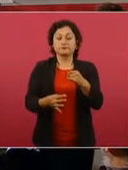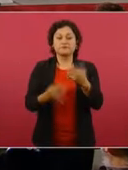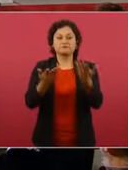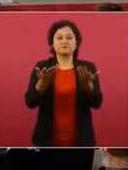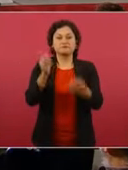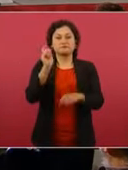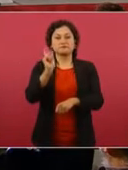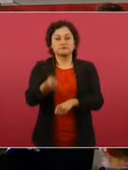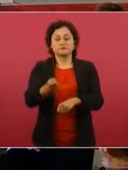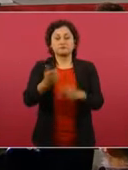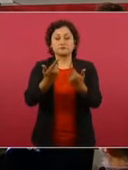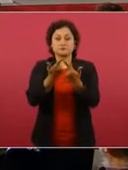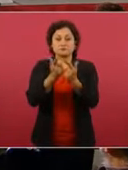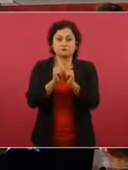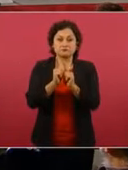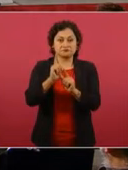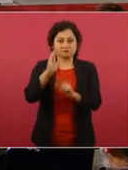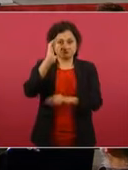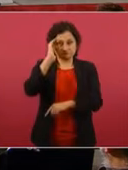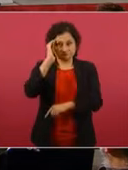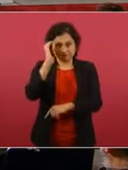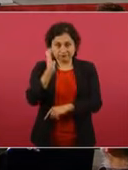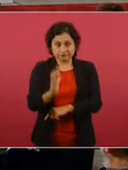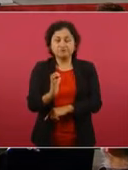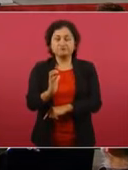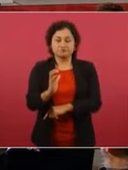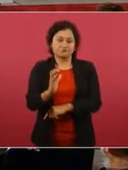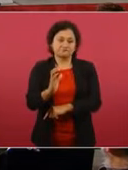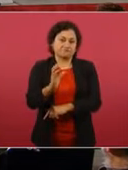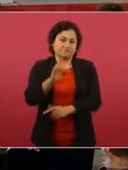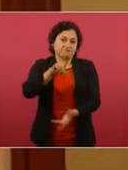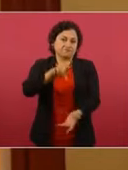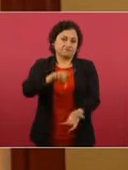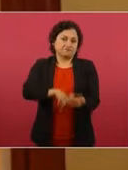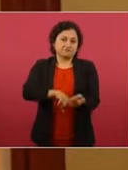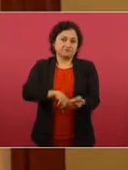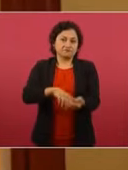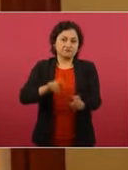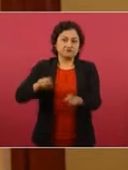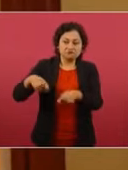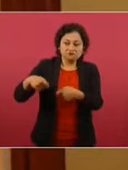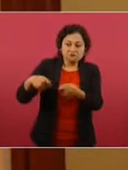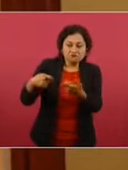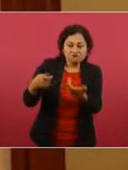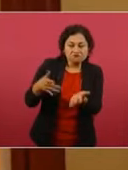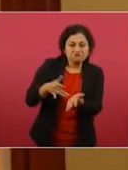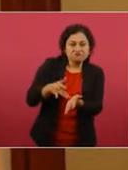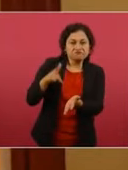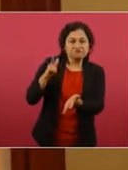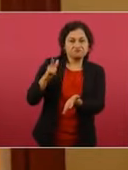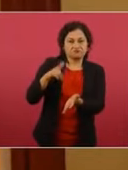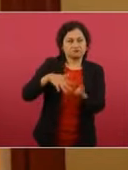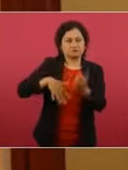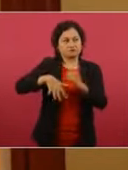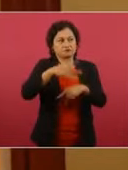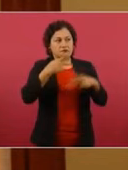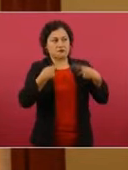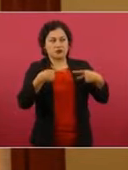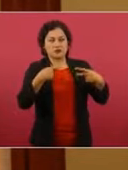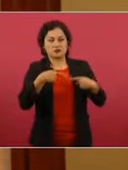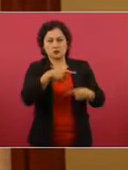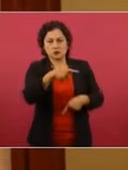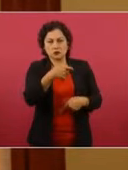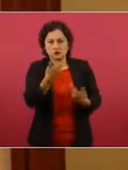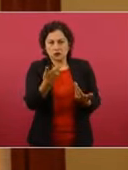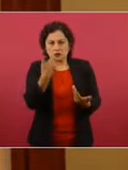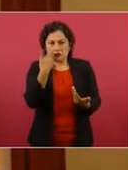la delincuencia organizada se vale de los usos y costumbres como pretexto para utilizar a la población civil para realizar